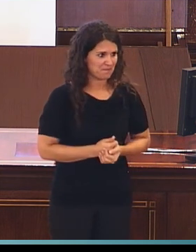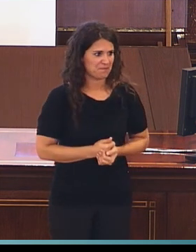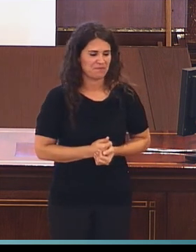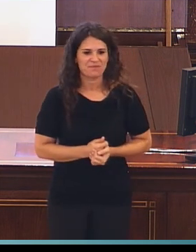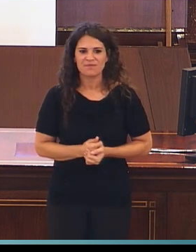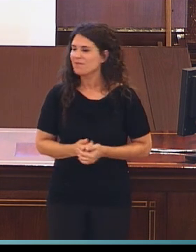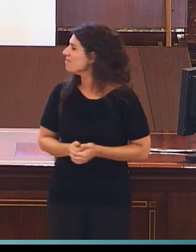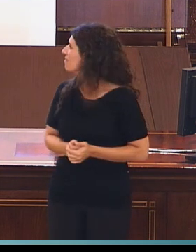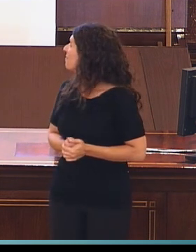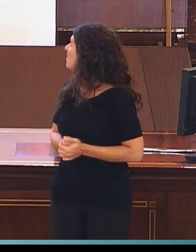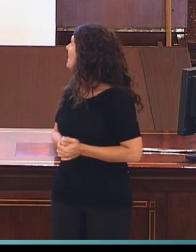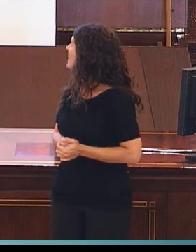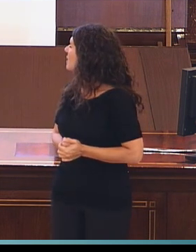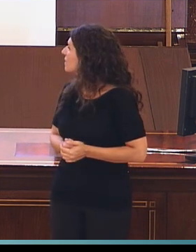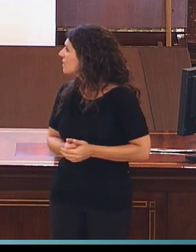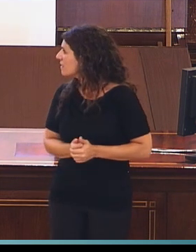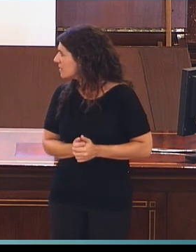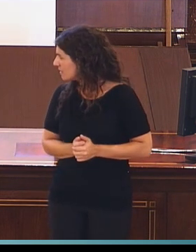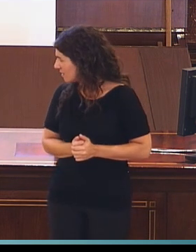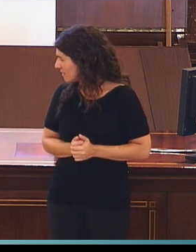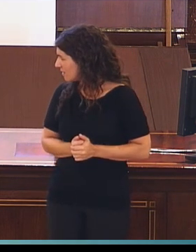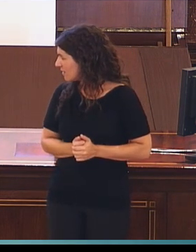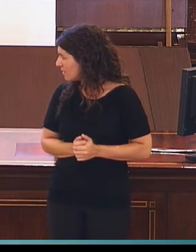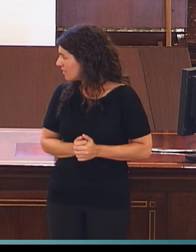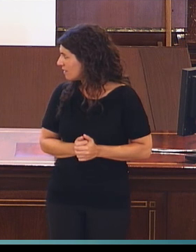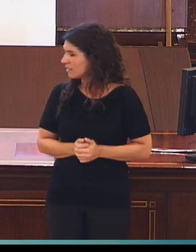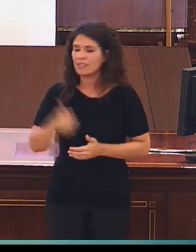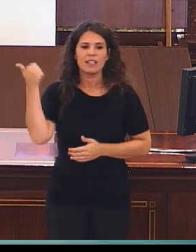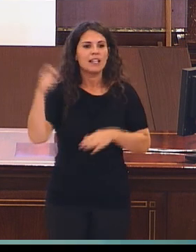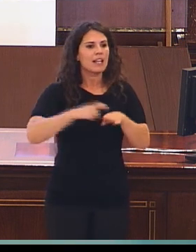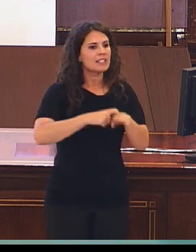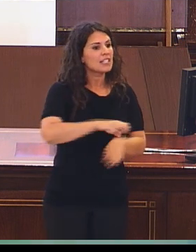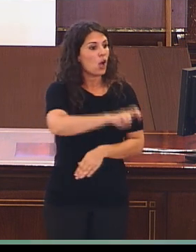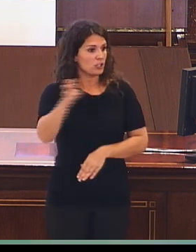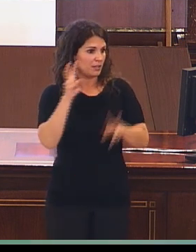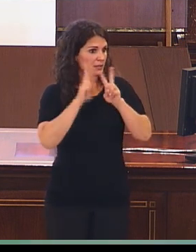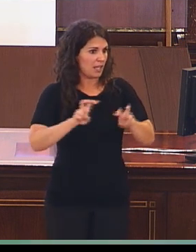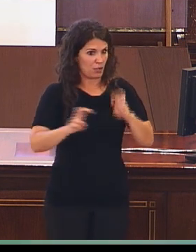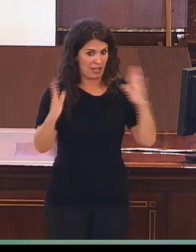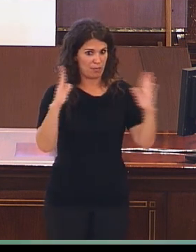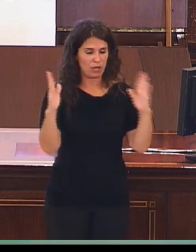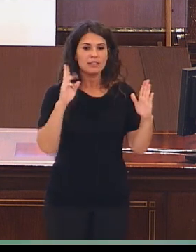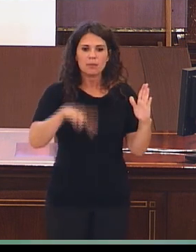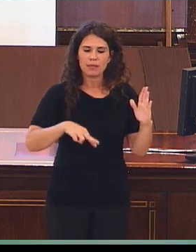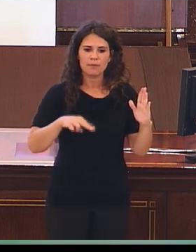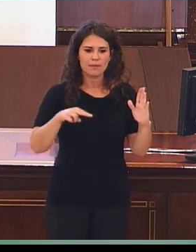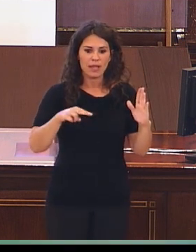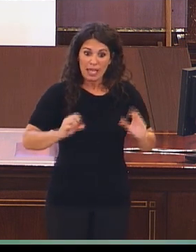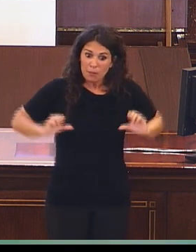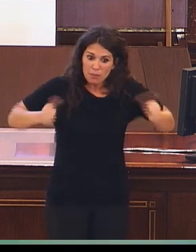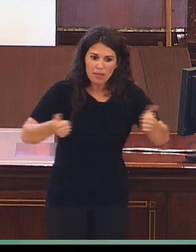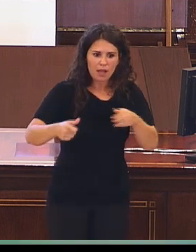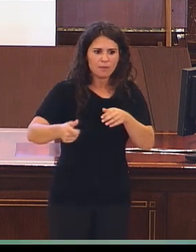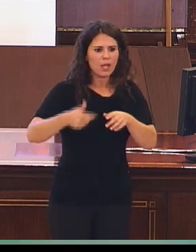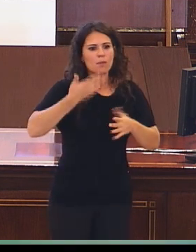¿Qué otra característica tiene la investigación de esta época? Pues el uso de nuevas herramientas para estudiar las